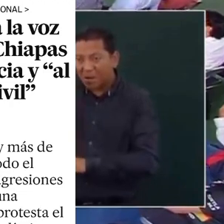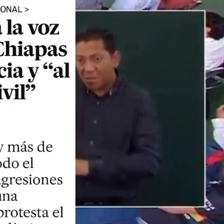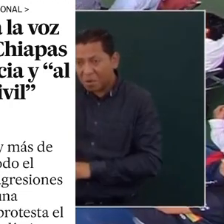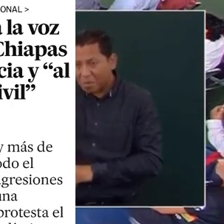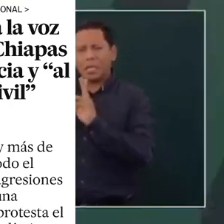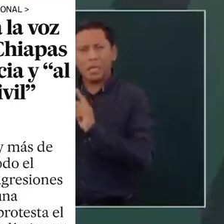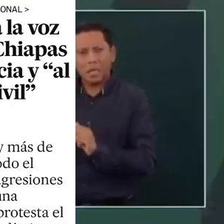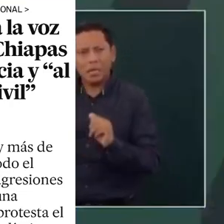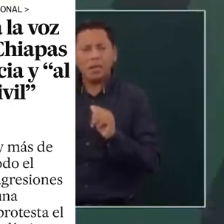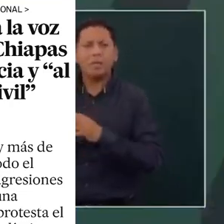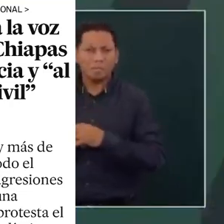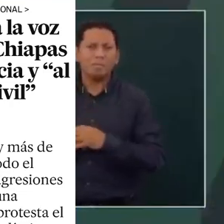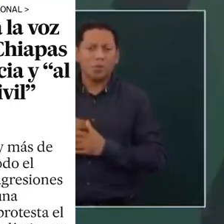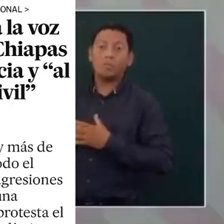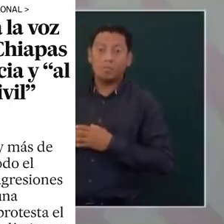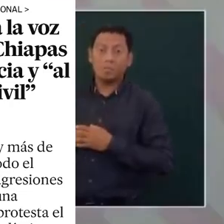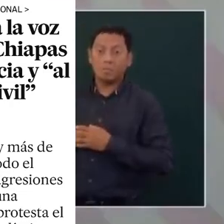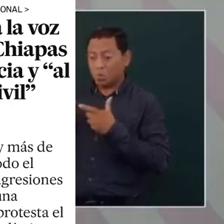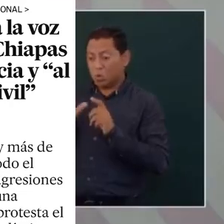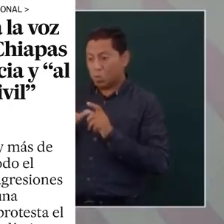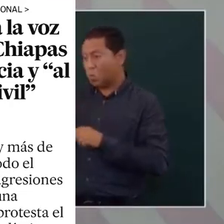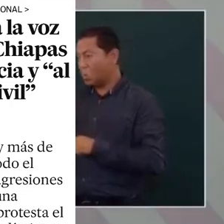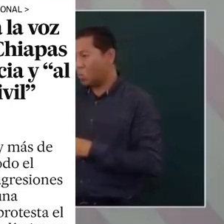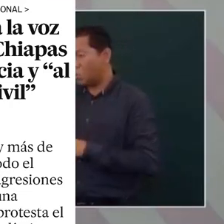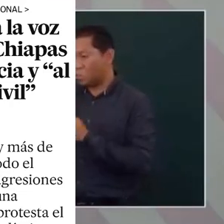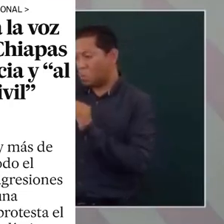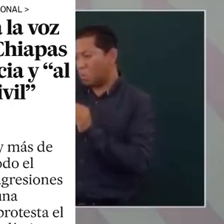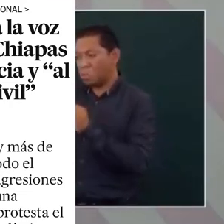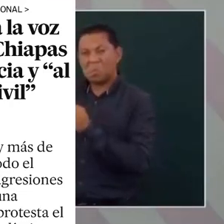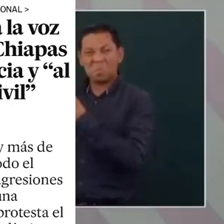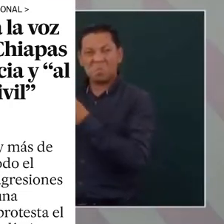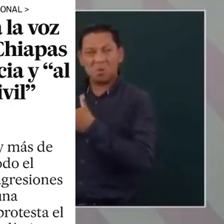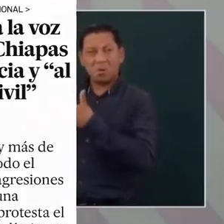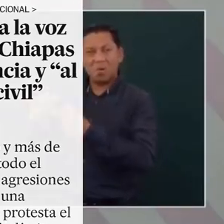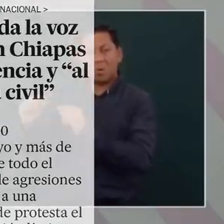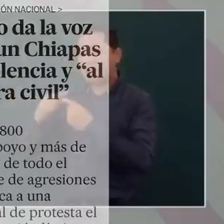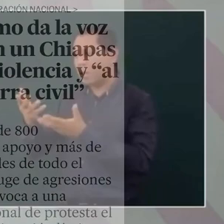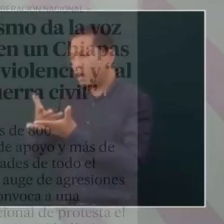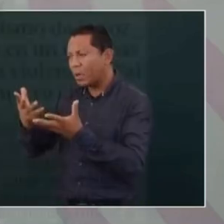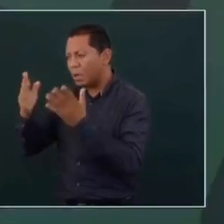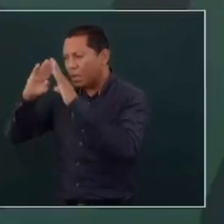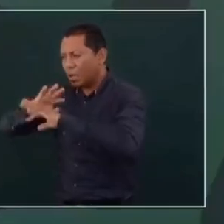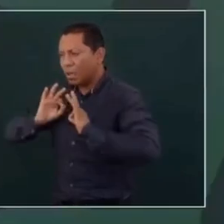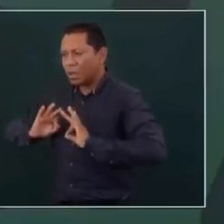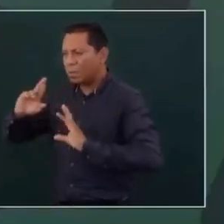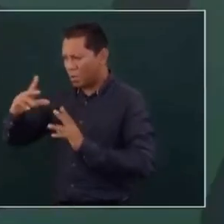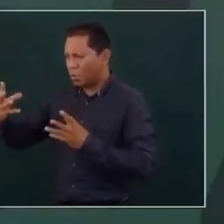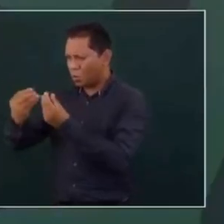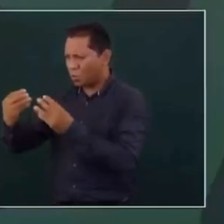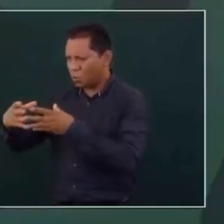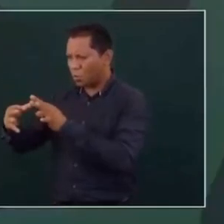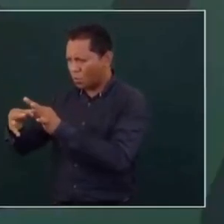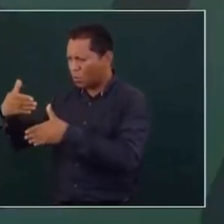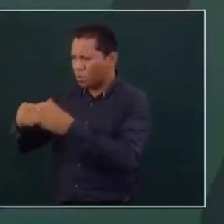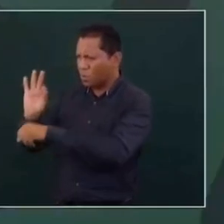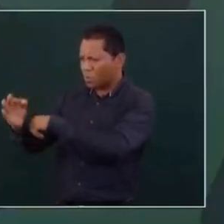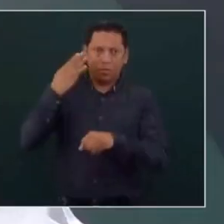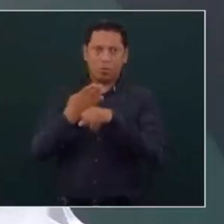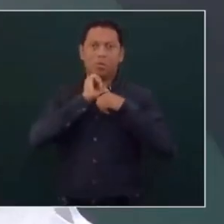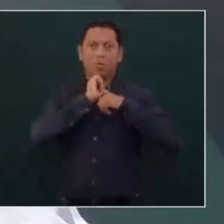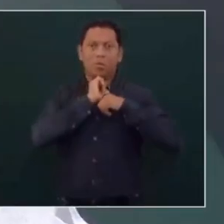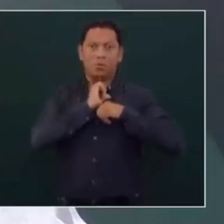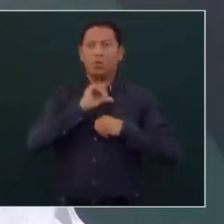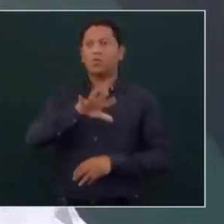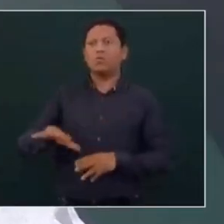desaparece de la noche a la mañana. Creo que nosotros hemos ayudado mucho. Entonces poco a poco se ha ido logrando la unidad. Y lo vamos a seguir haciendo.